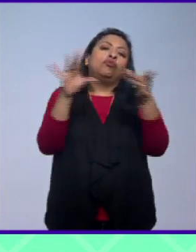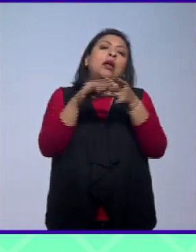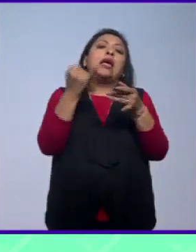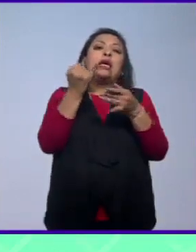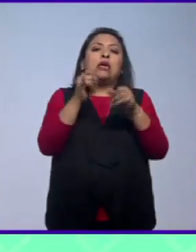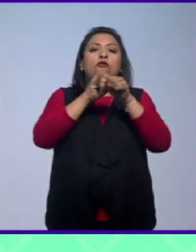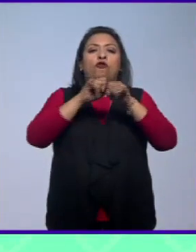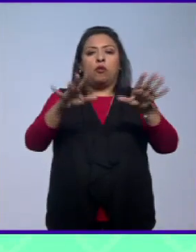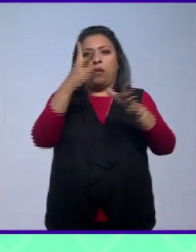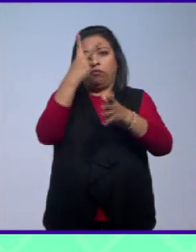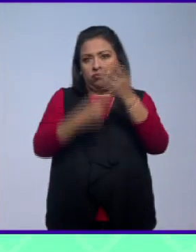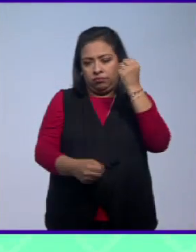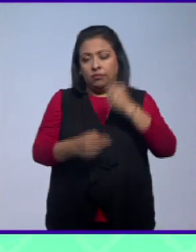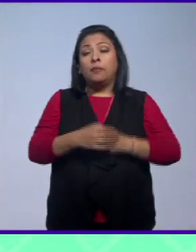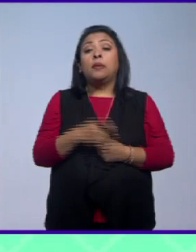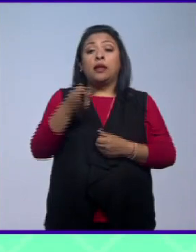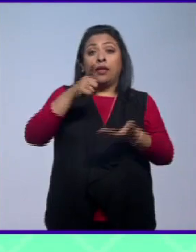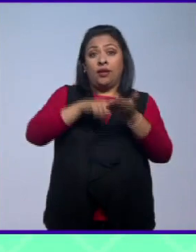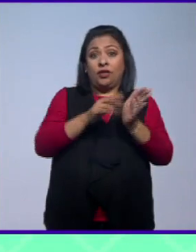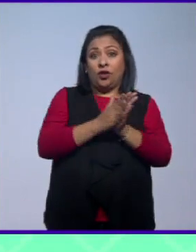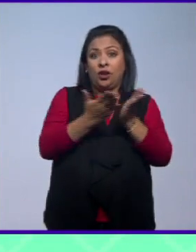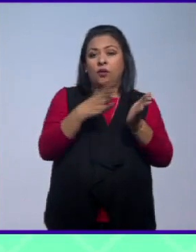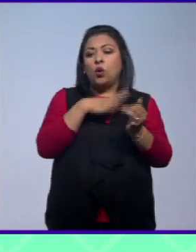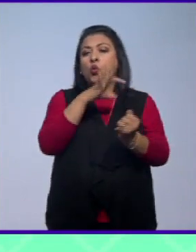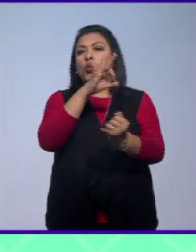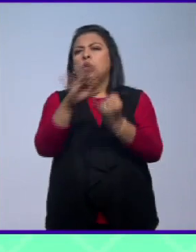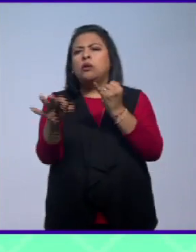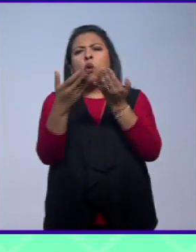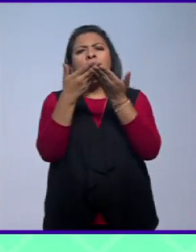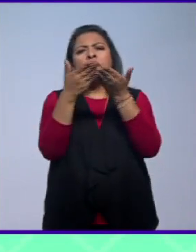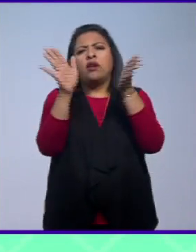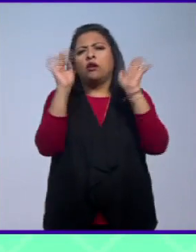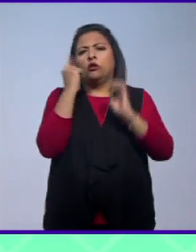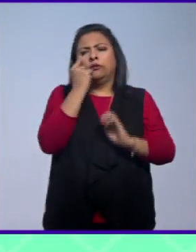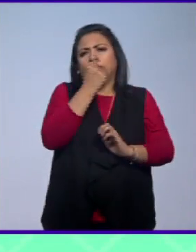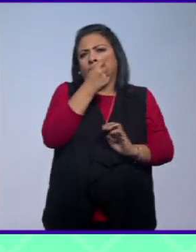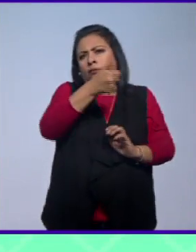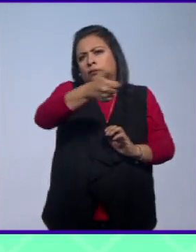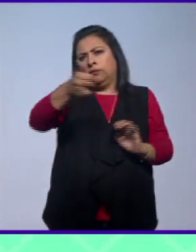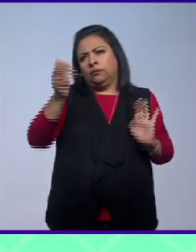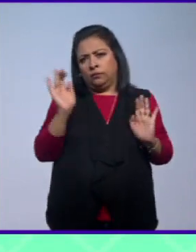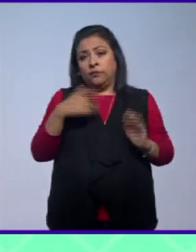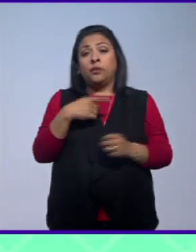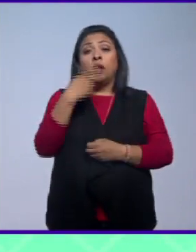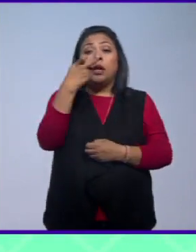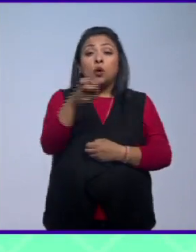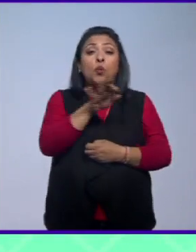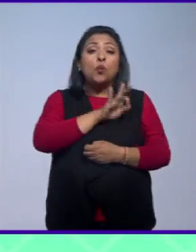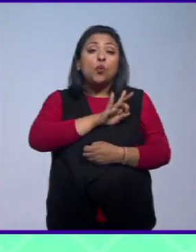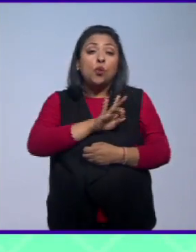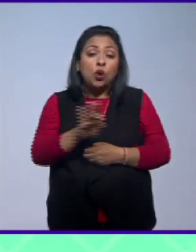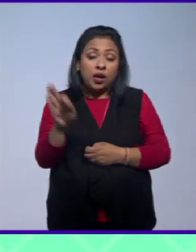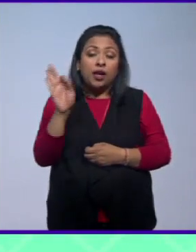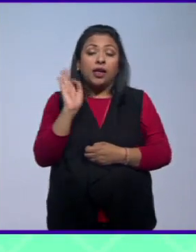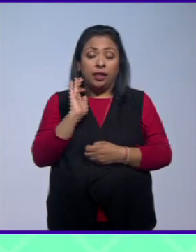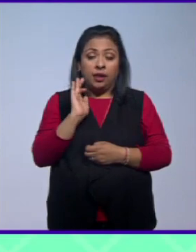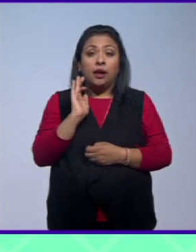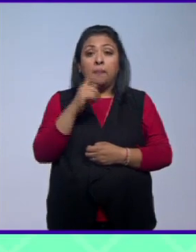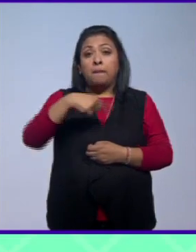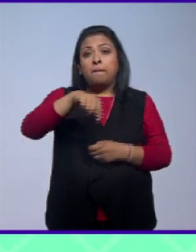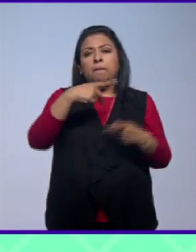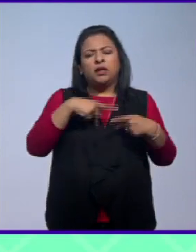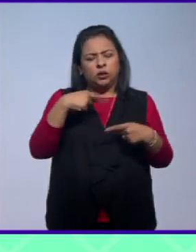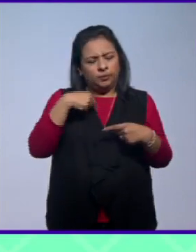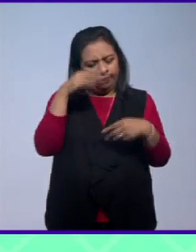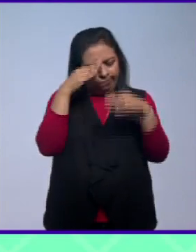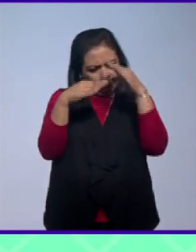informar esta novela lo que tiene es que tiene un final que es un poco abierto y en ese sentido se presta a que la gente